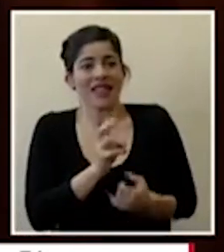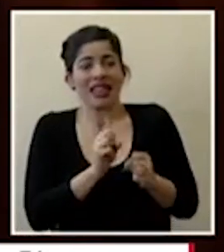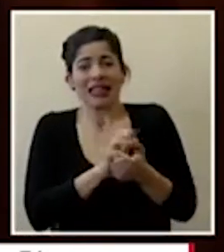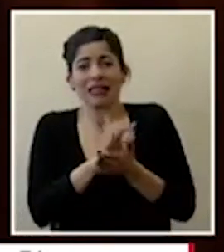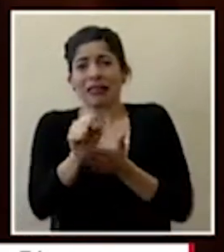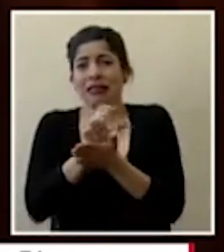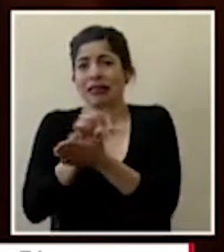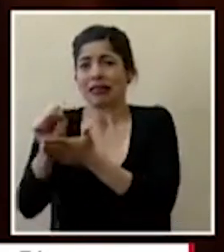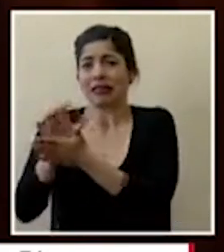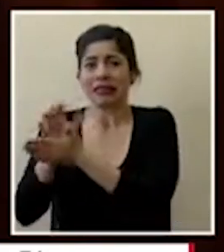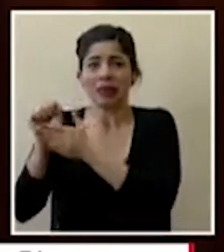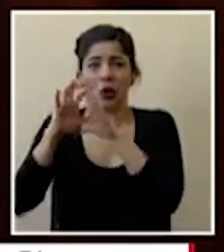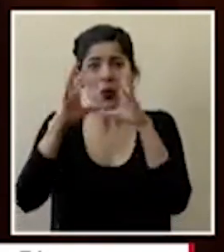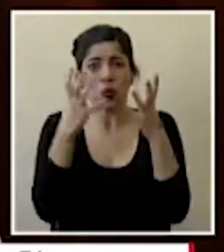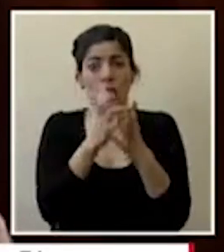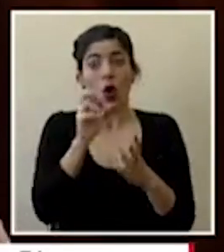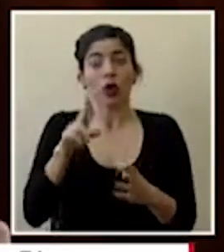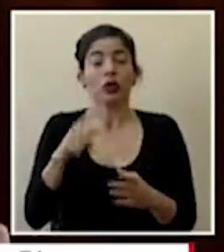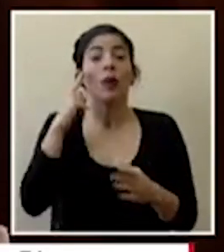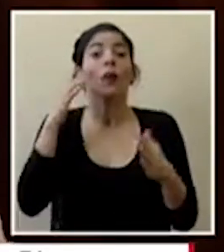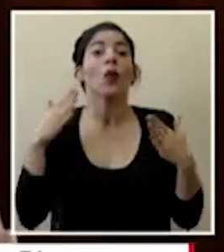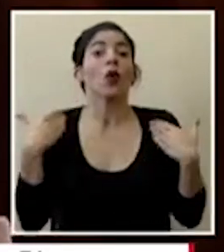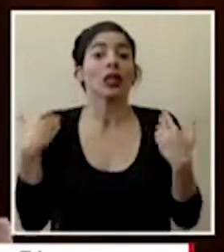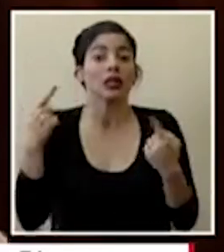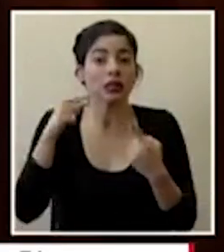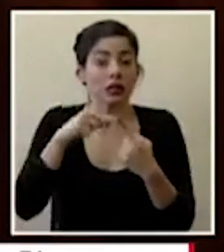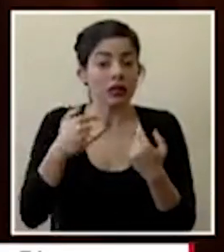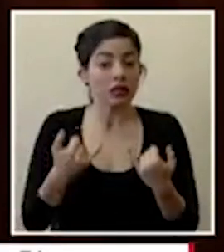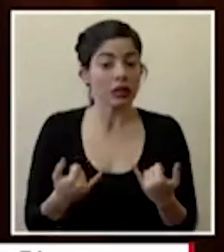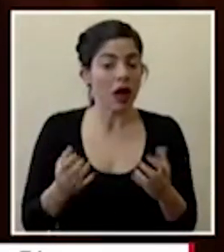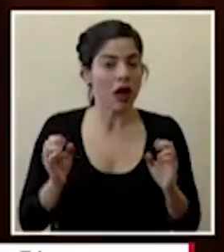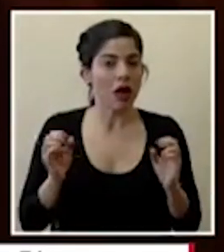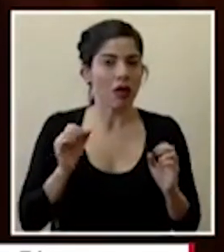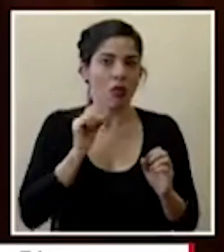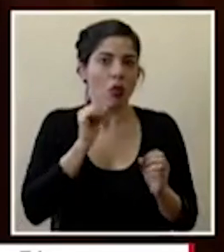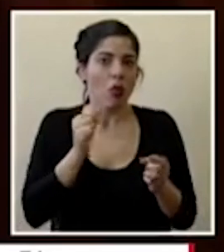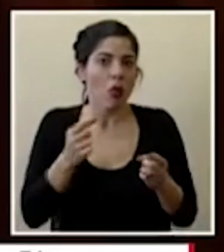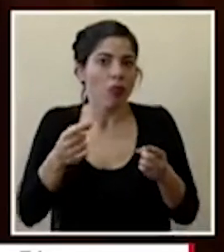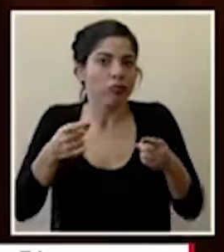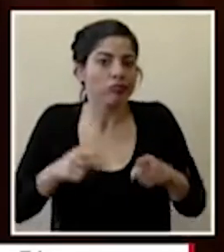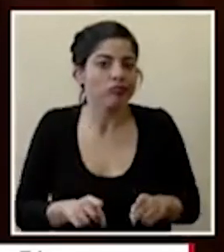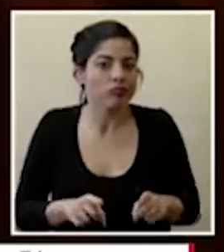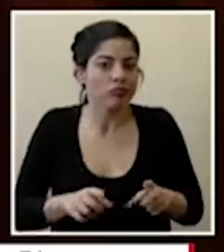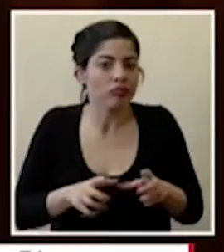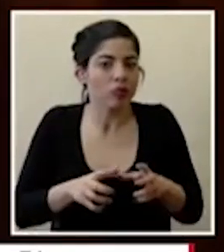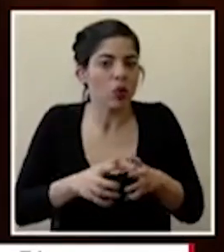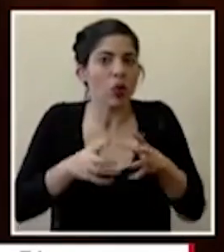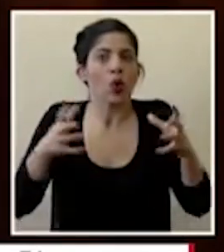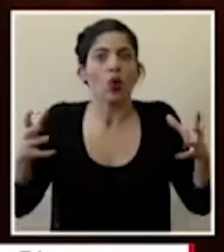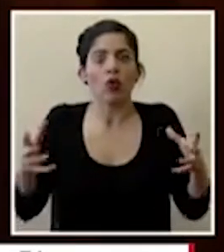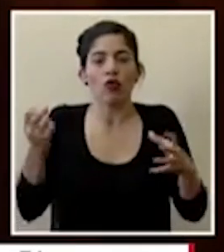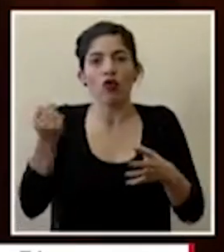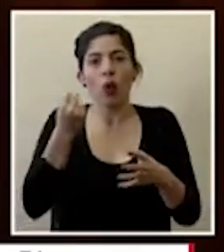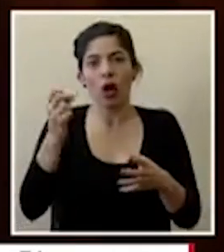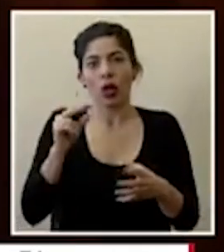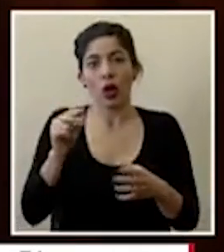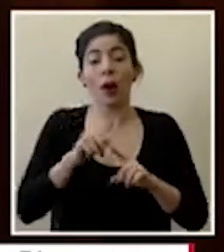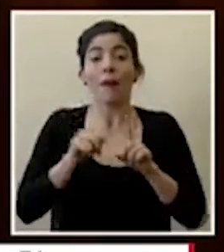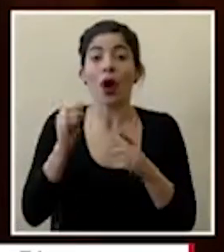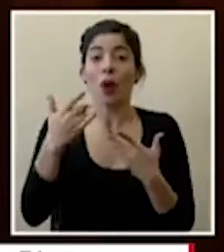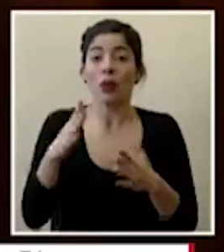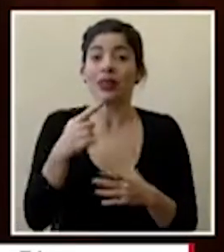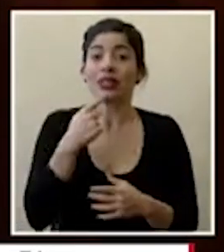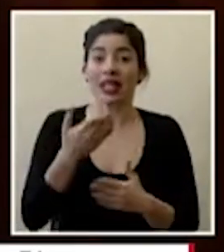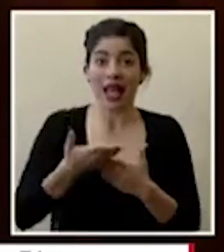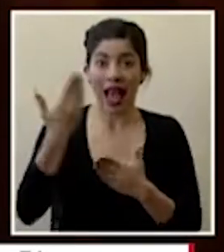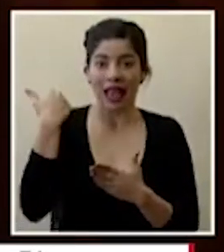estragos en el mundo que en costa rica por dicha hasta el momento no ha ocurrido una un aumento acelerado de casos pero como indicaba